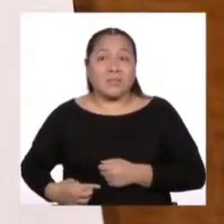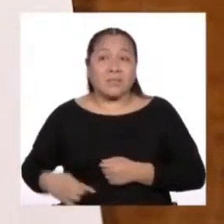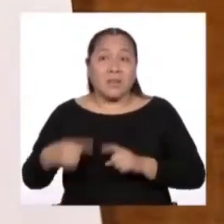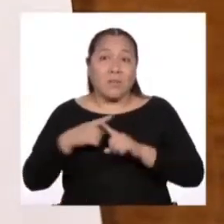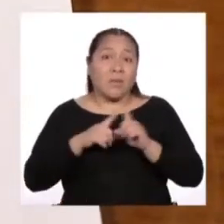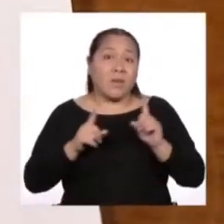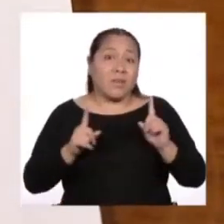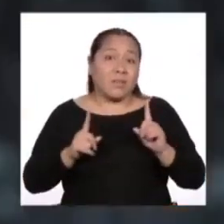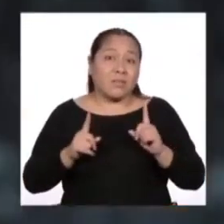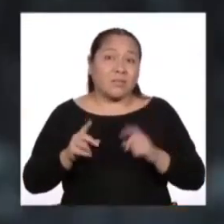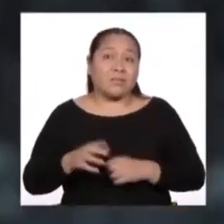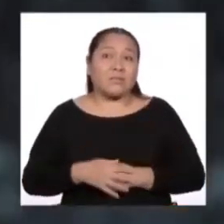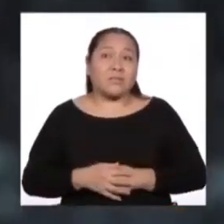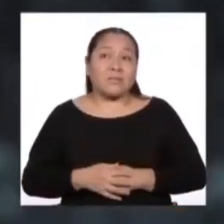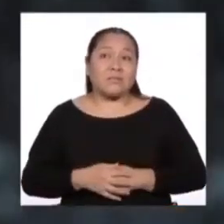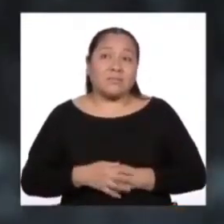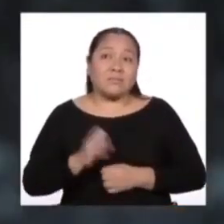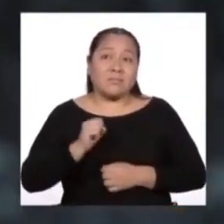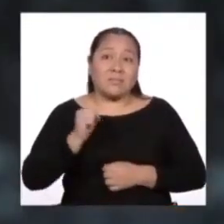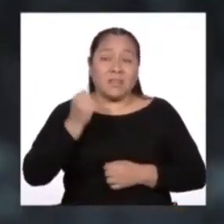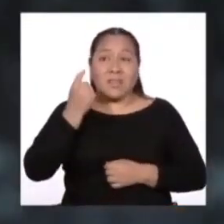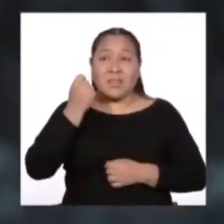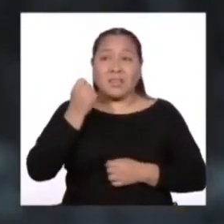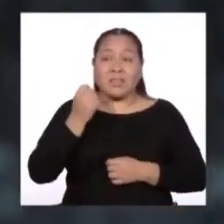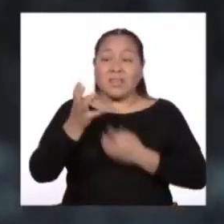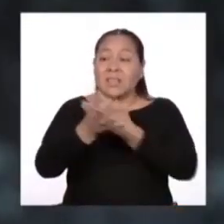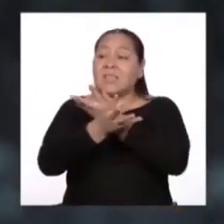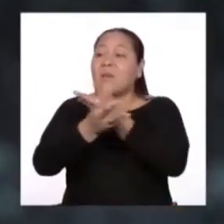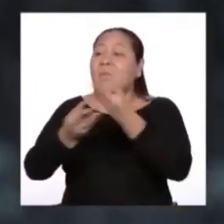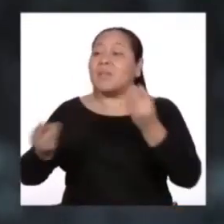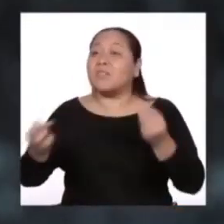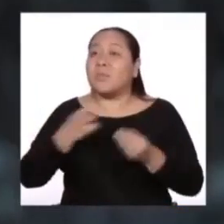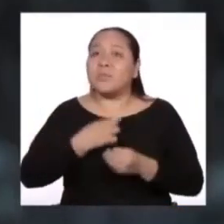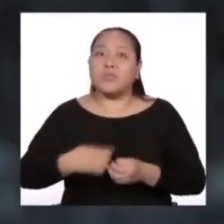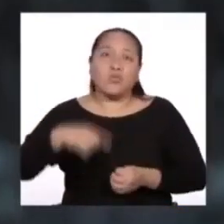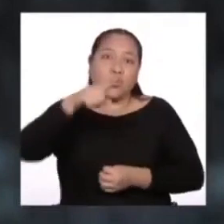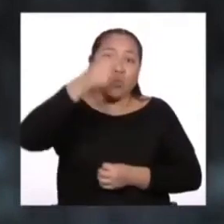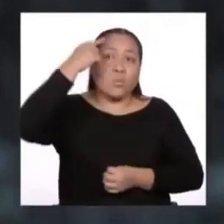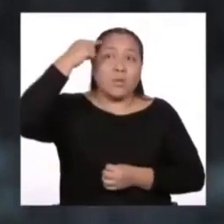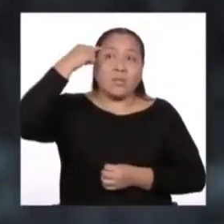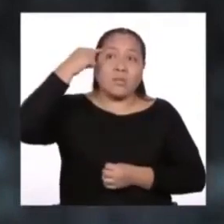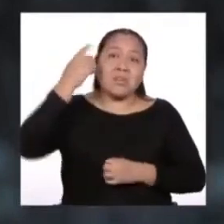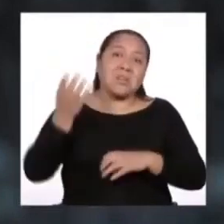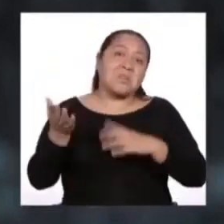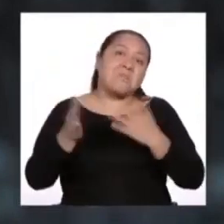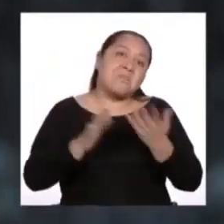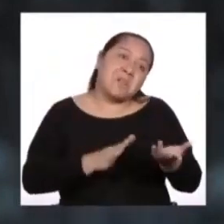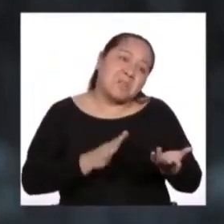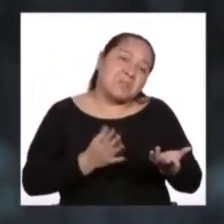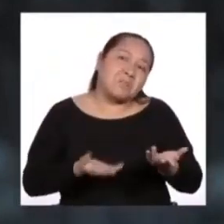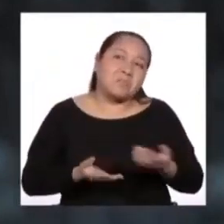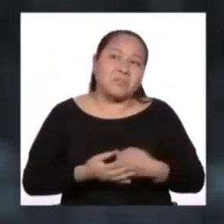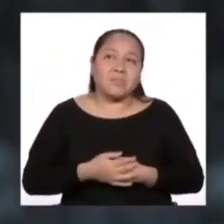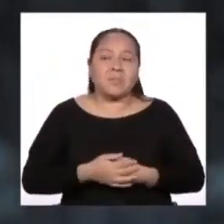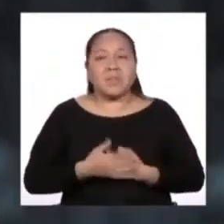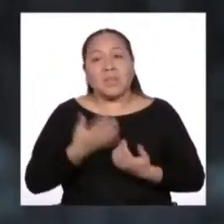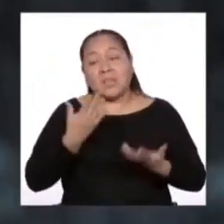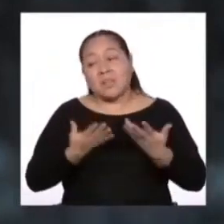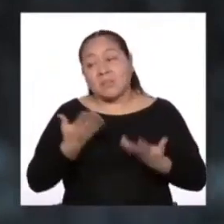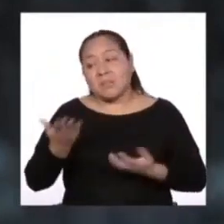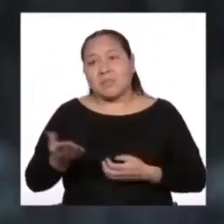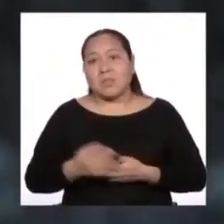sobreentendido. Simplemente desapareció el principito. Si quieres pensar en que muere, que es lo más literal,